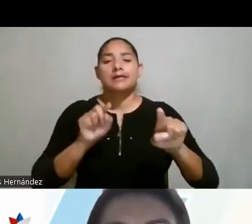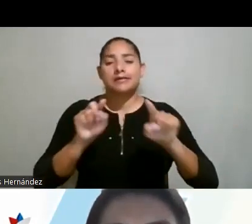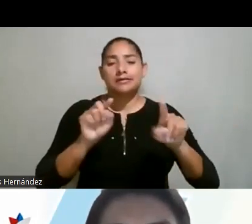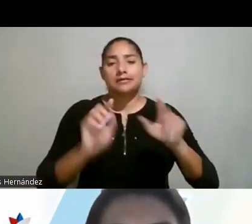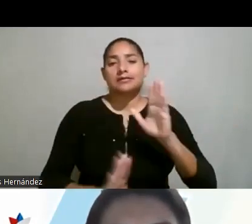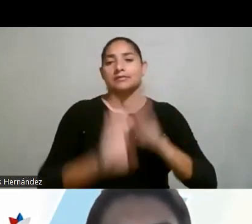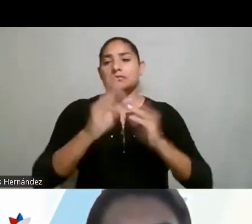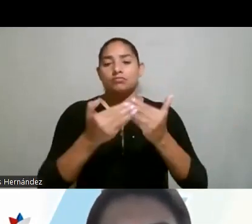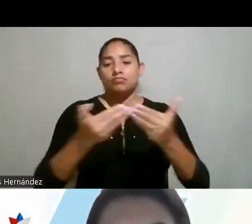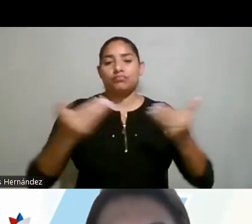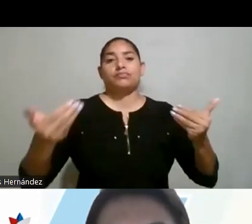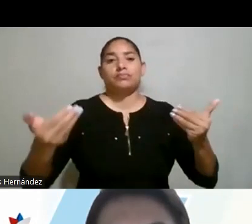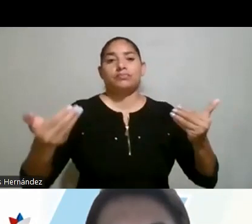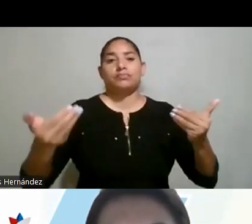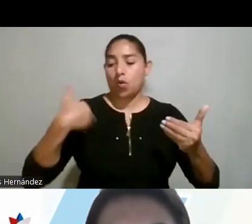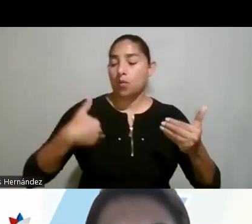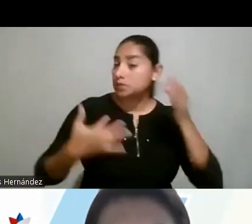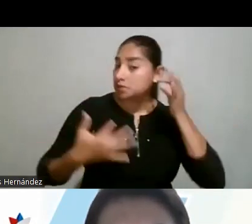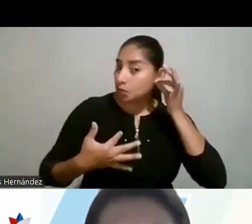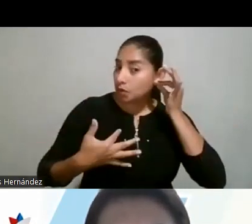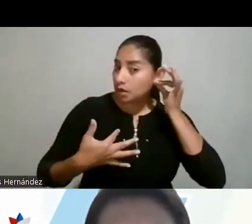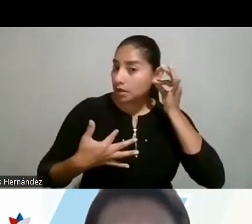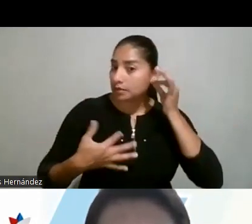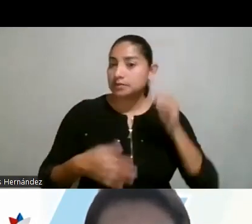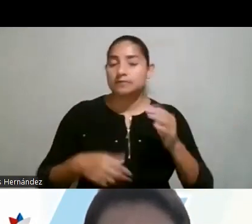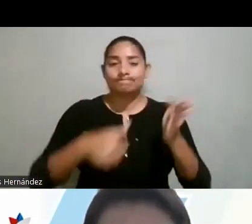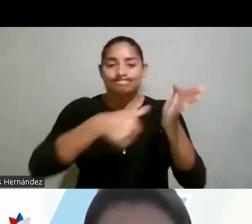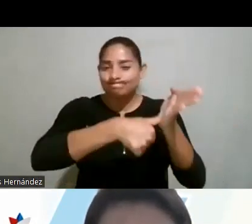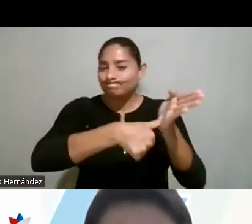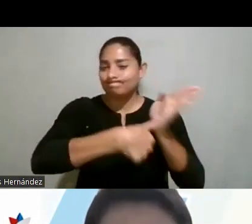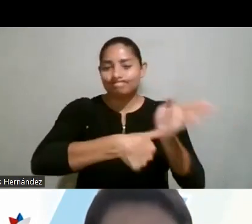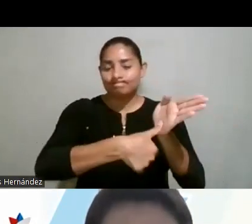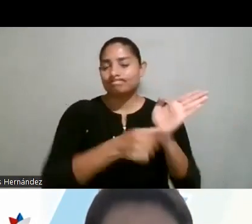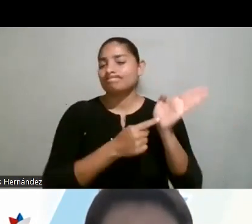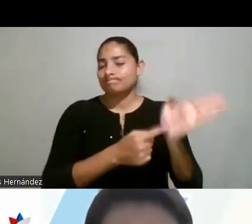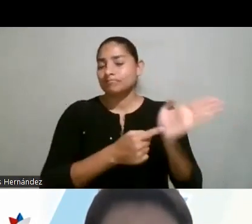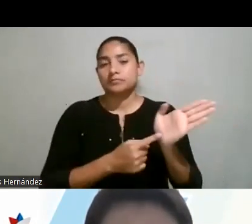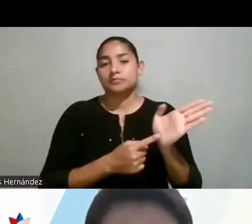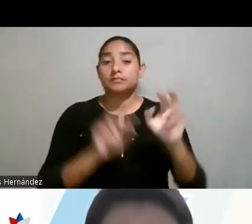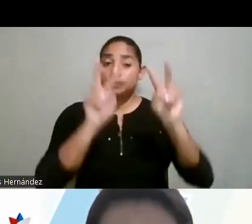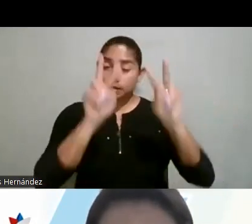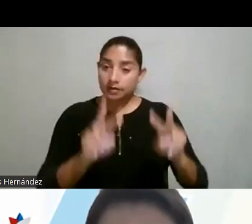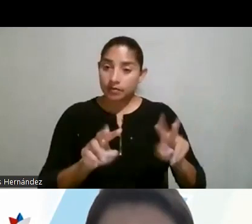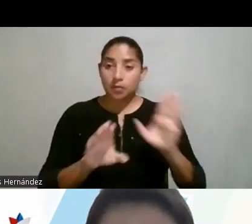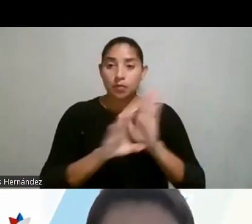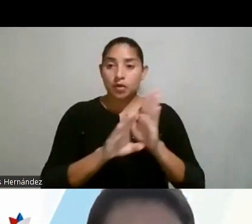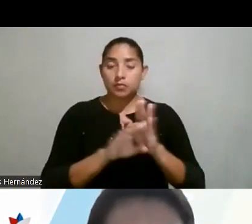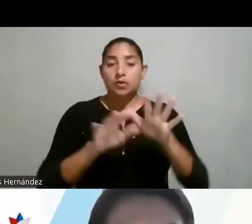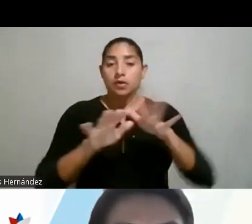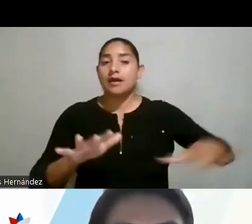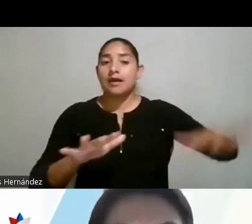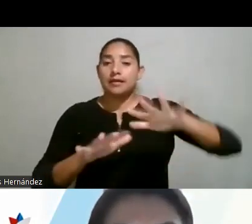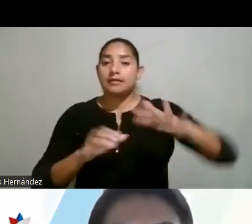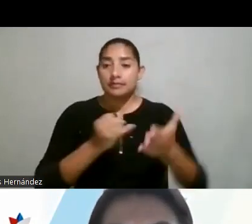las brechas entre hombres y mujeres muy marcadas. Entonces, si nosotros revisamos por área de